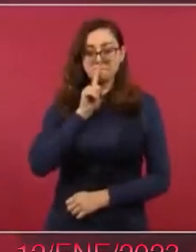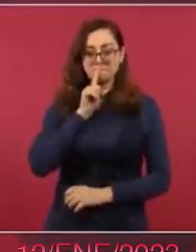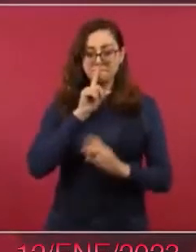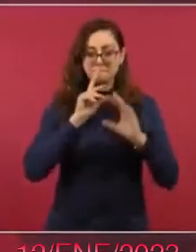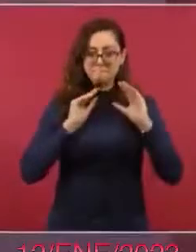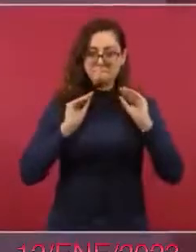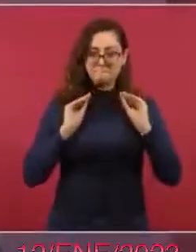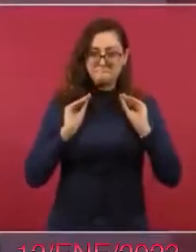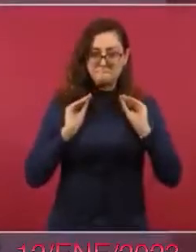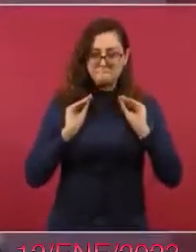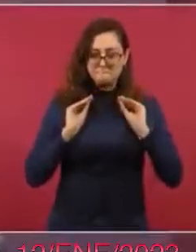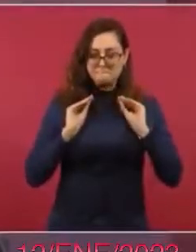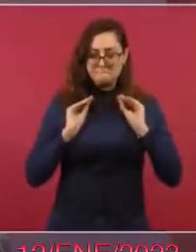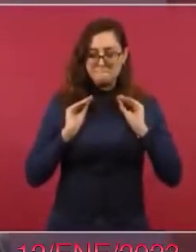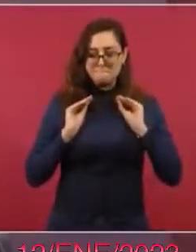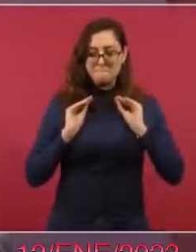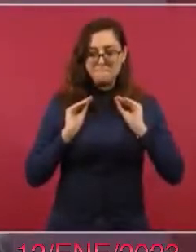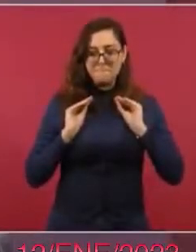aplaudían